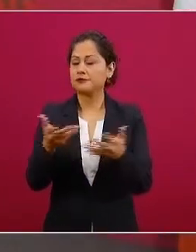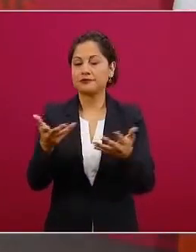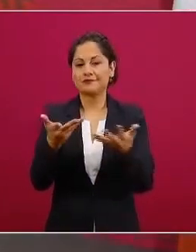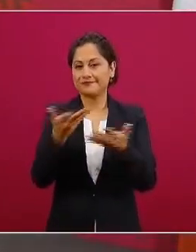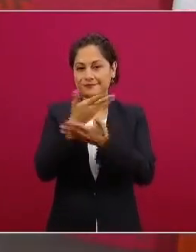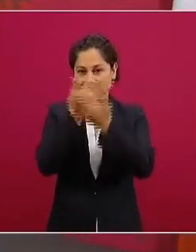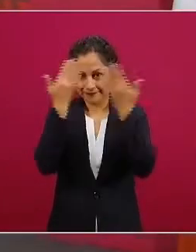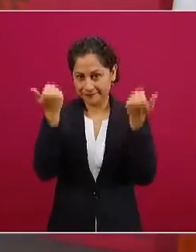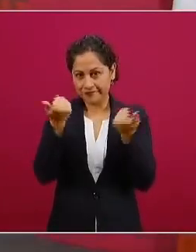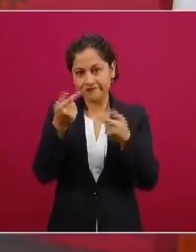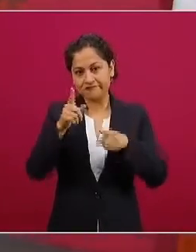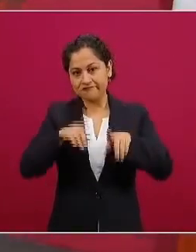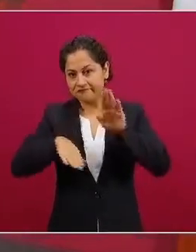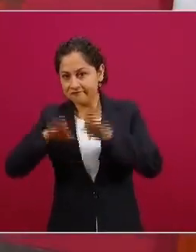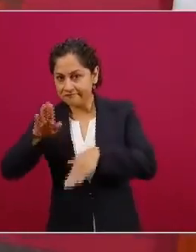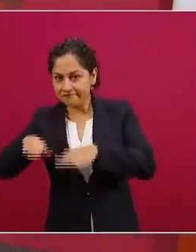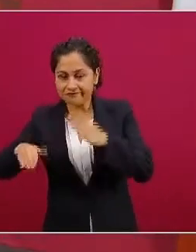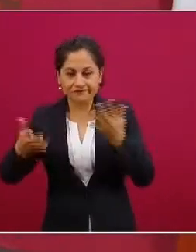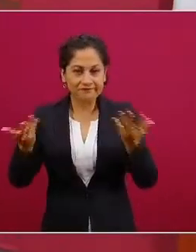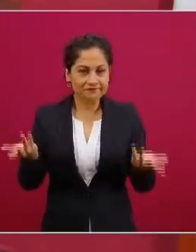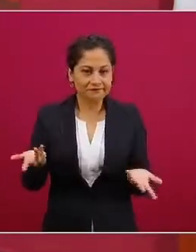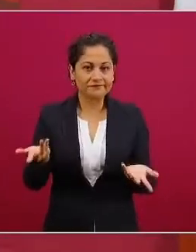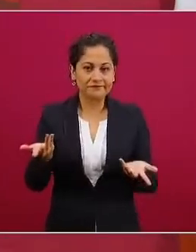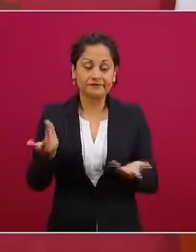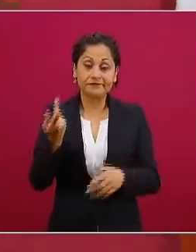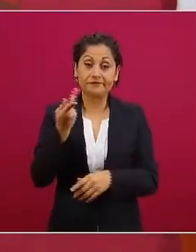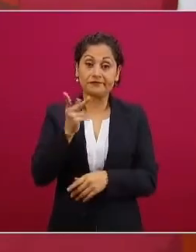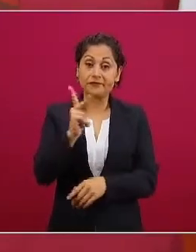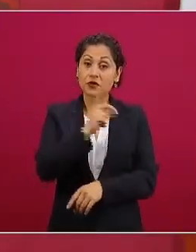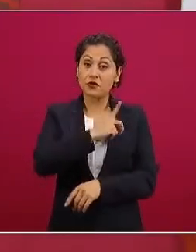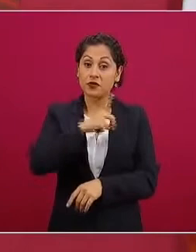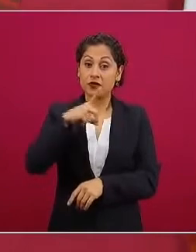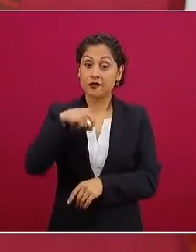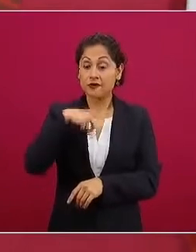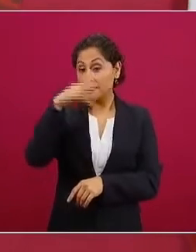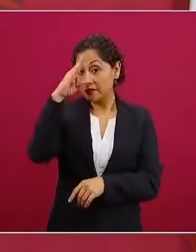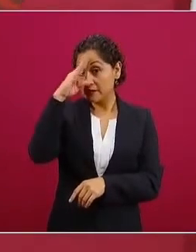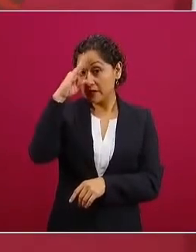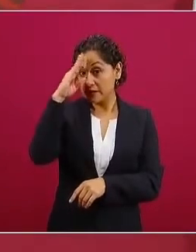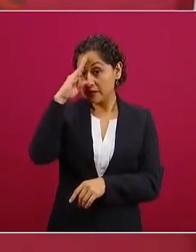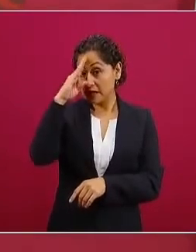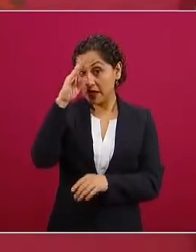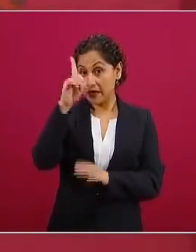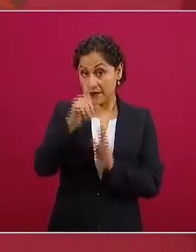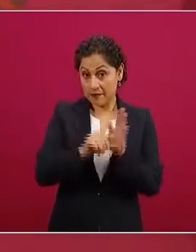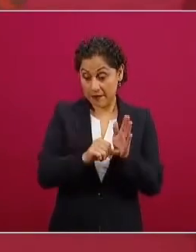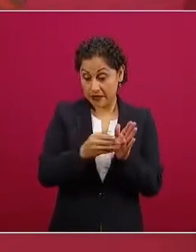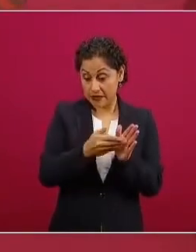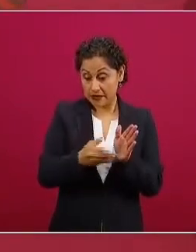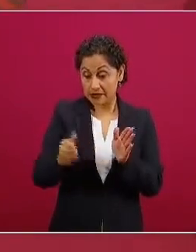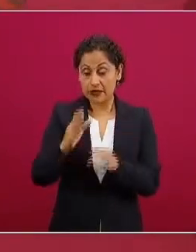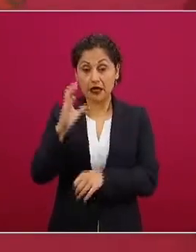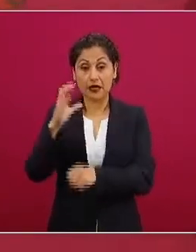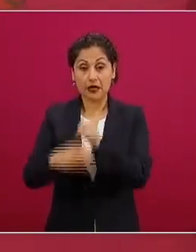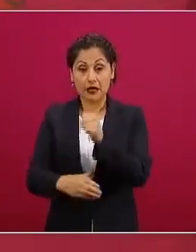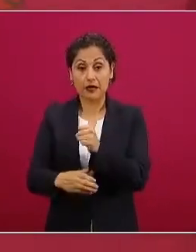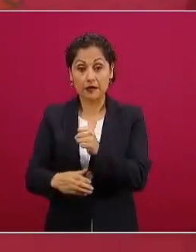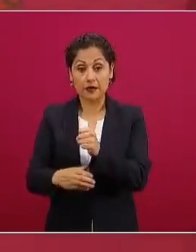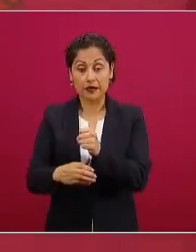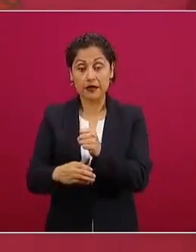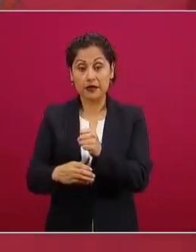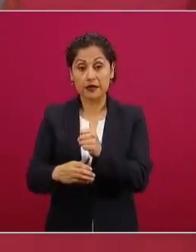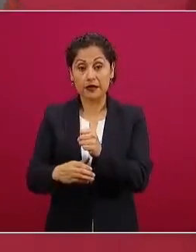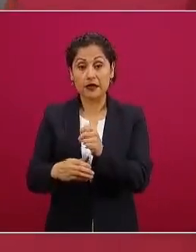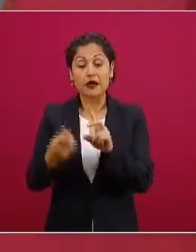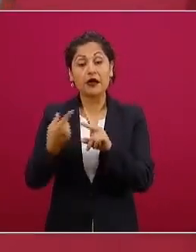hay que también considerar que a finales de este mes inicia el